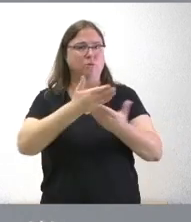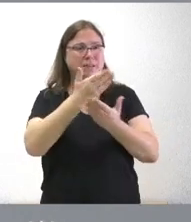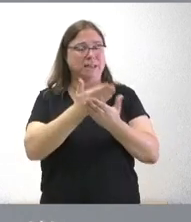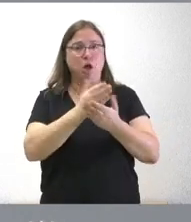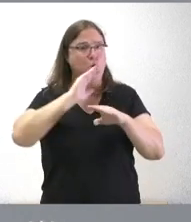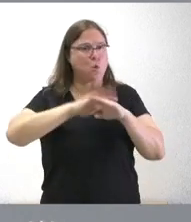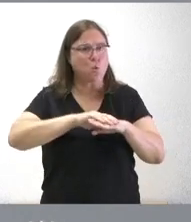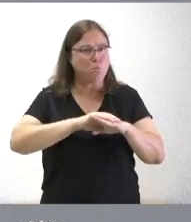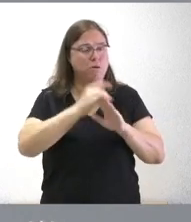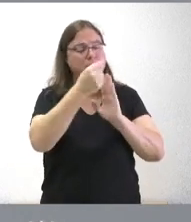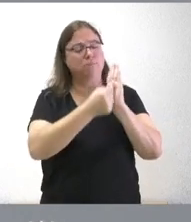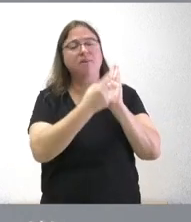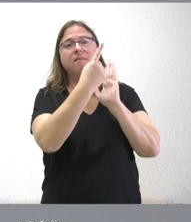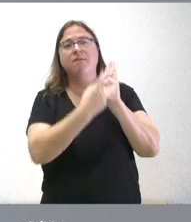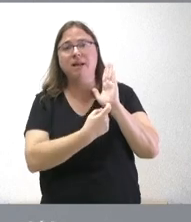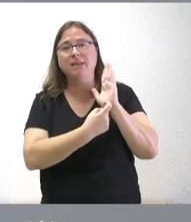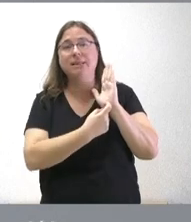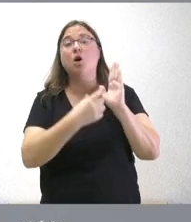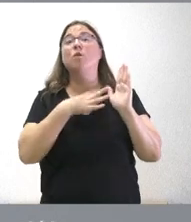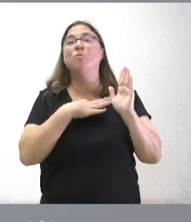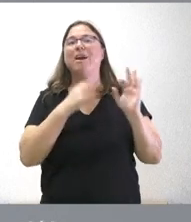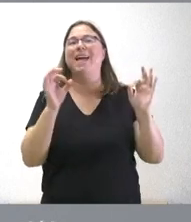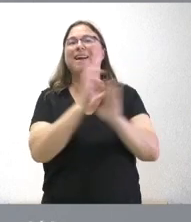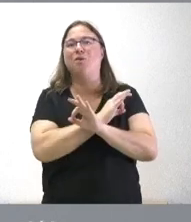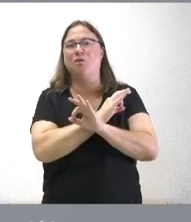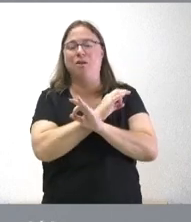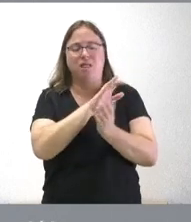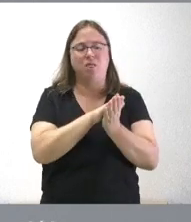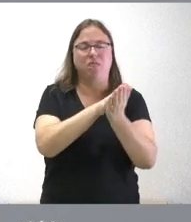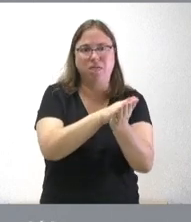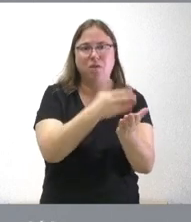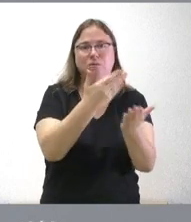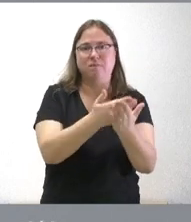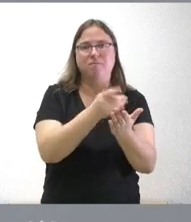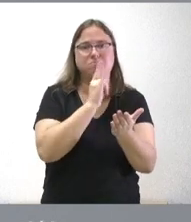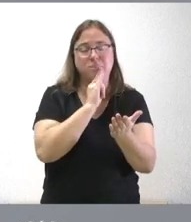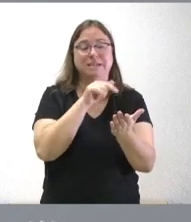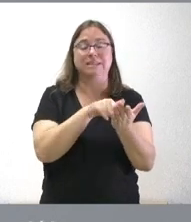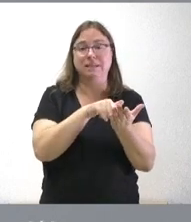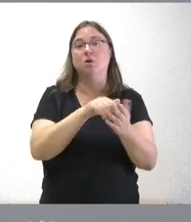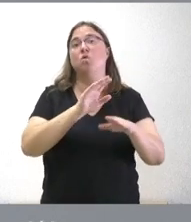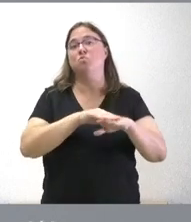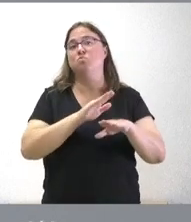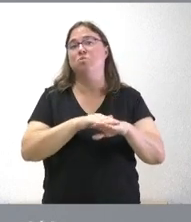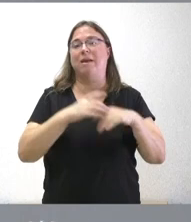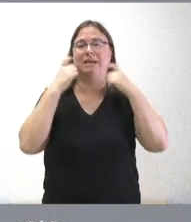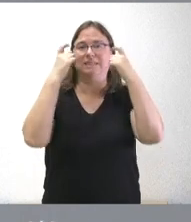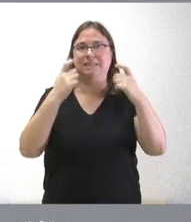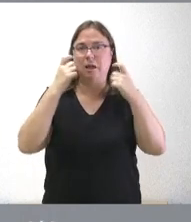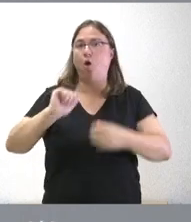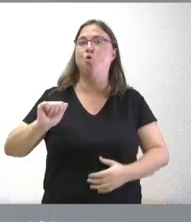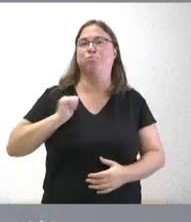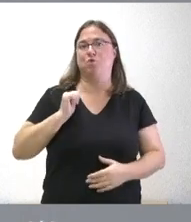cumplían las condiciones pero quizá fueran por errores en presentar o justificar la documentación y por tanto en ese ánimo de intentar dar la